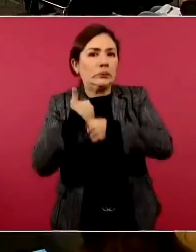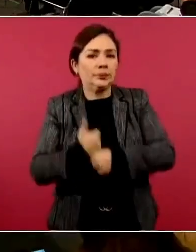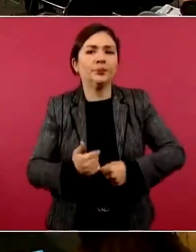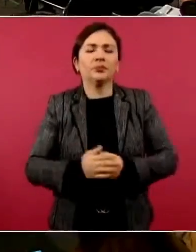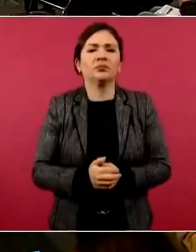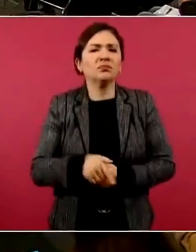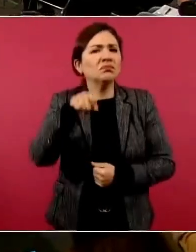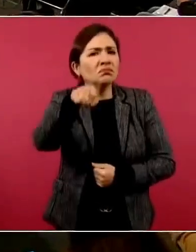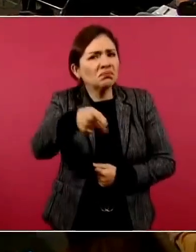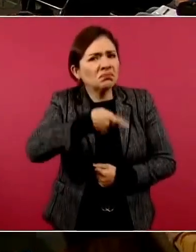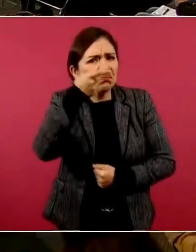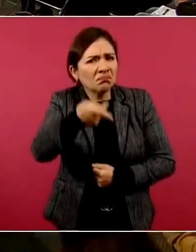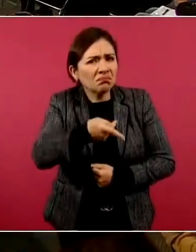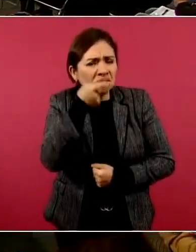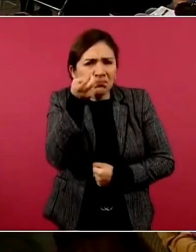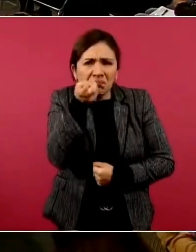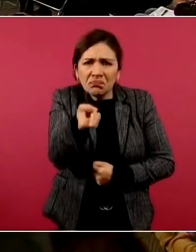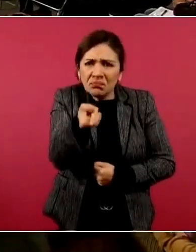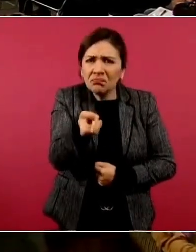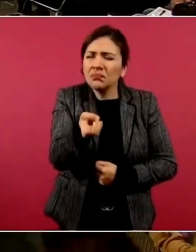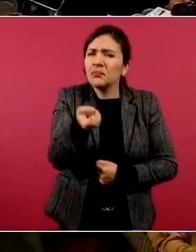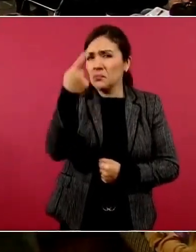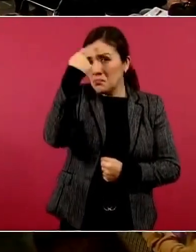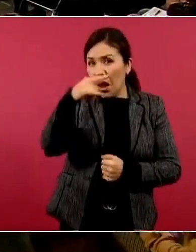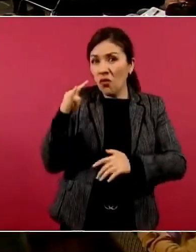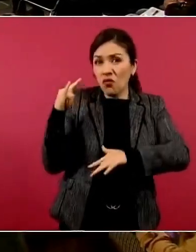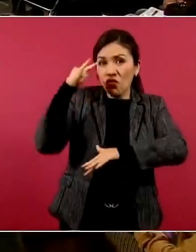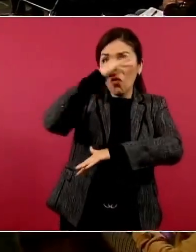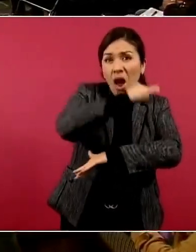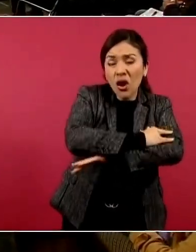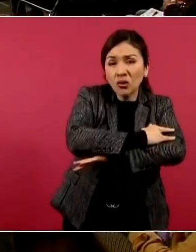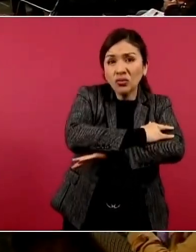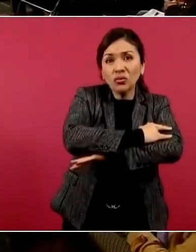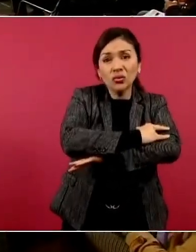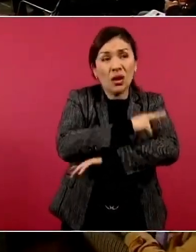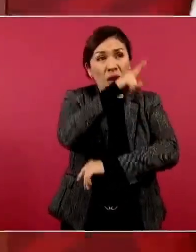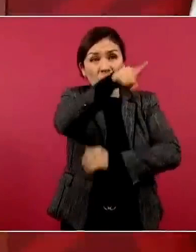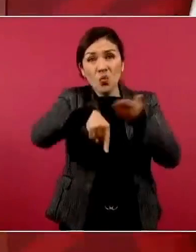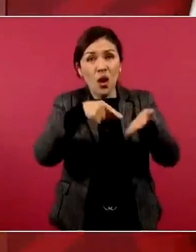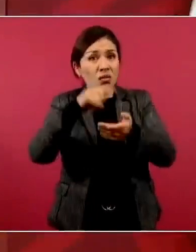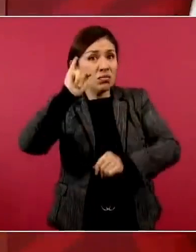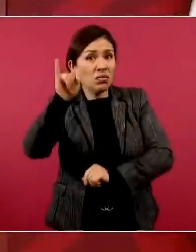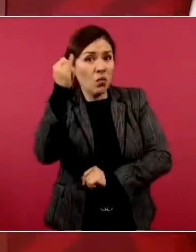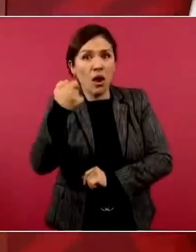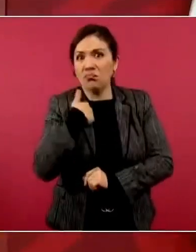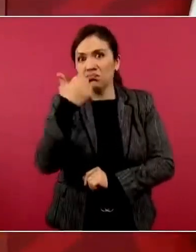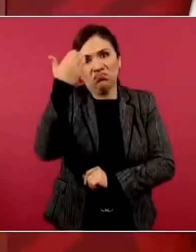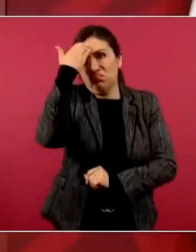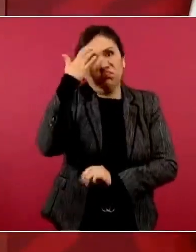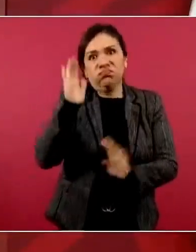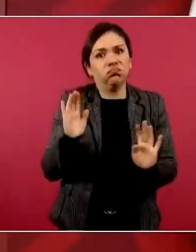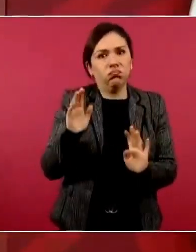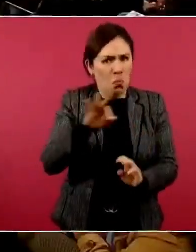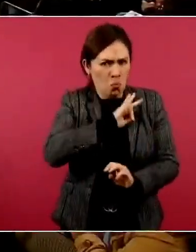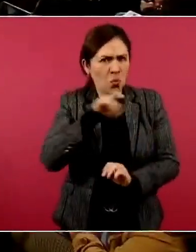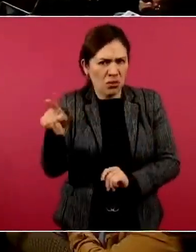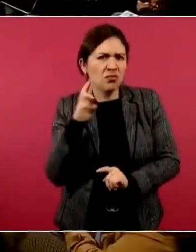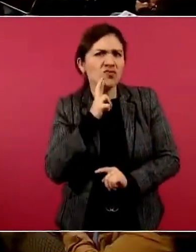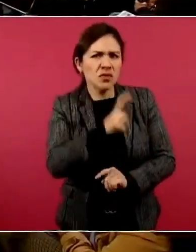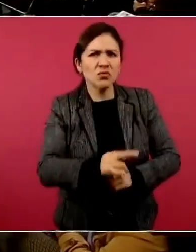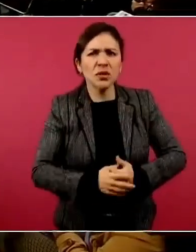tenía yo información sobre lo de los vuelos de Tijuana. No sé si tú podrías explicar.